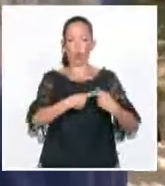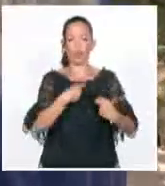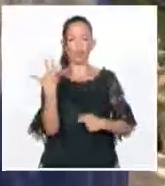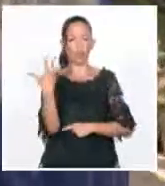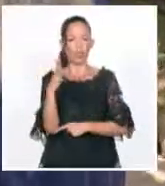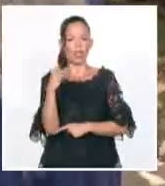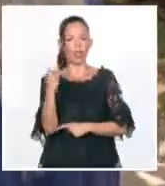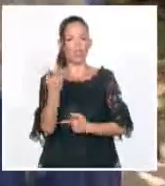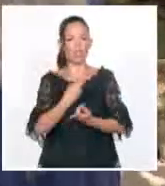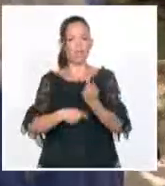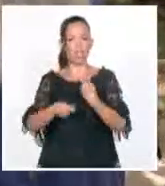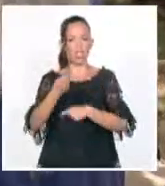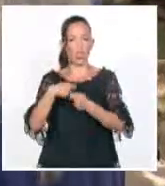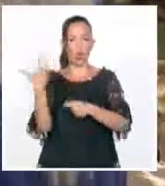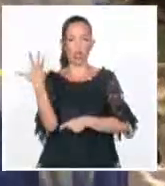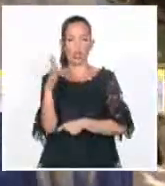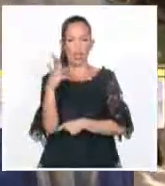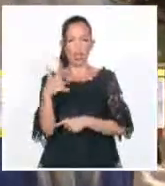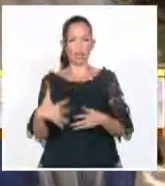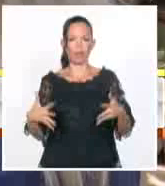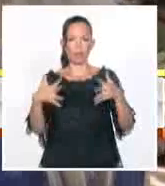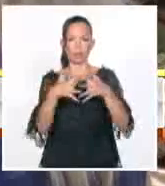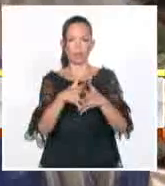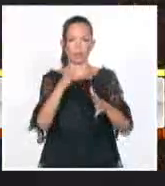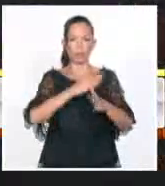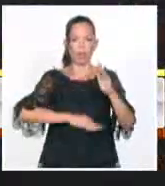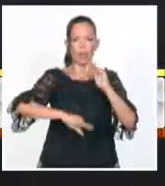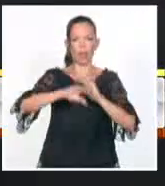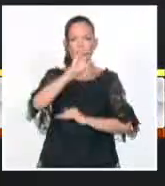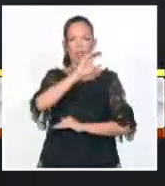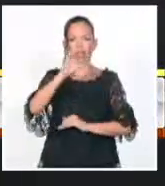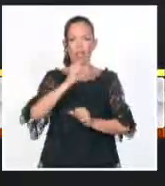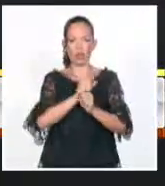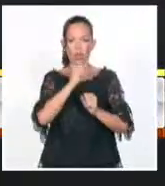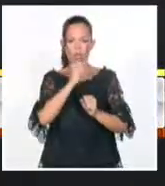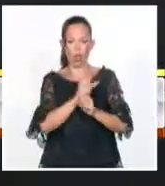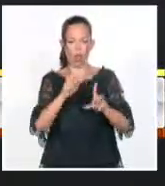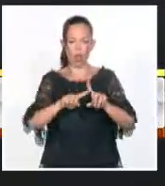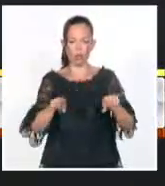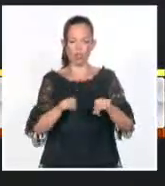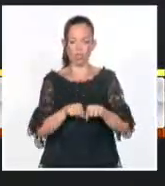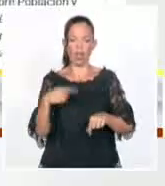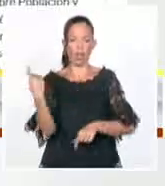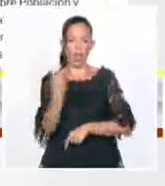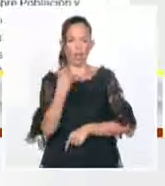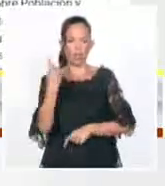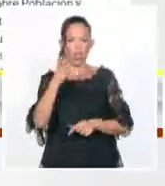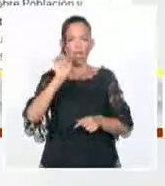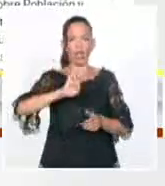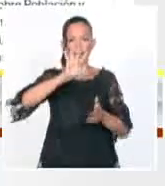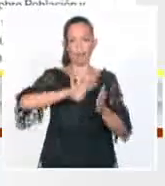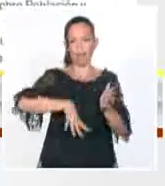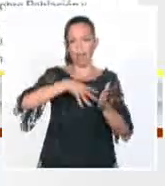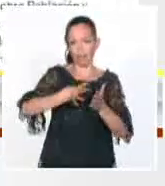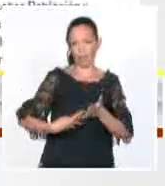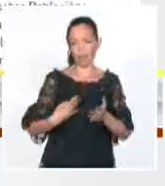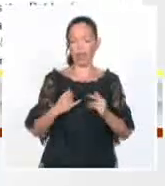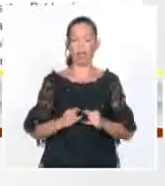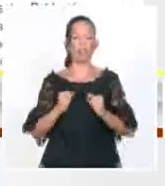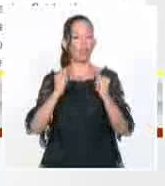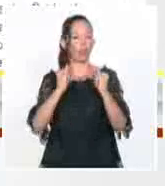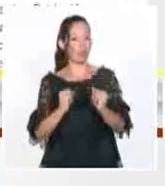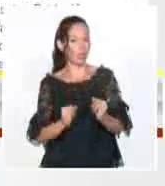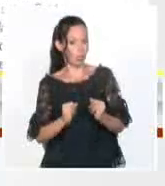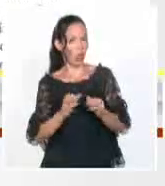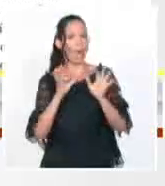Extranjera, del Ministerio de Trabajo y Seguridad Social, de la Oficina Nacional de Estadística e Información, así como de la